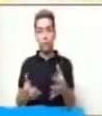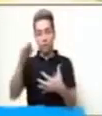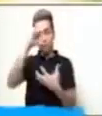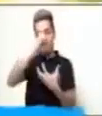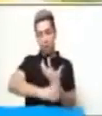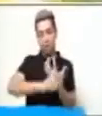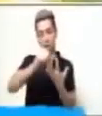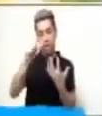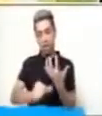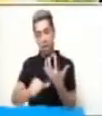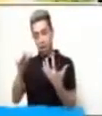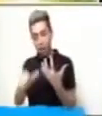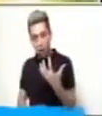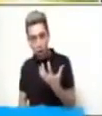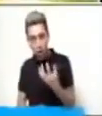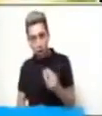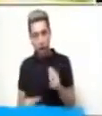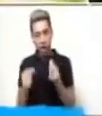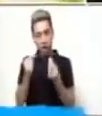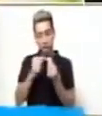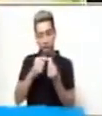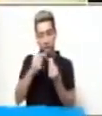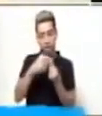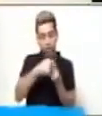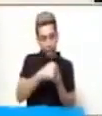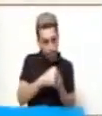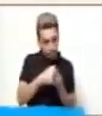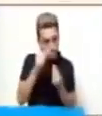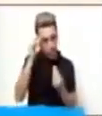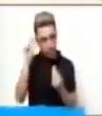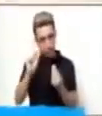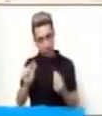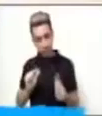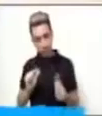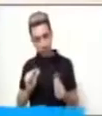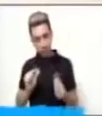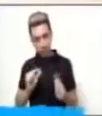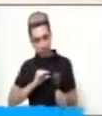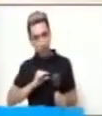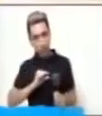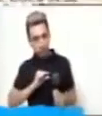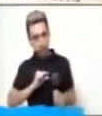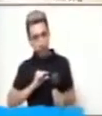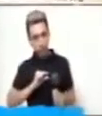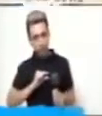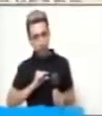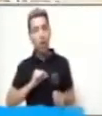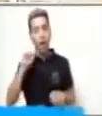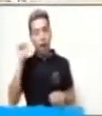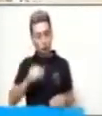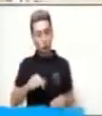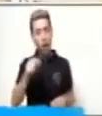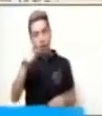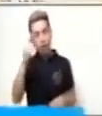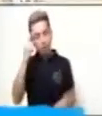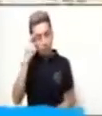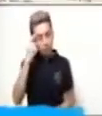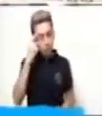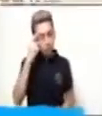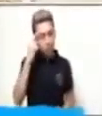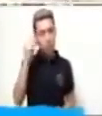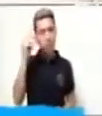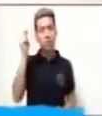fresas, cerezas. Muy bien. Adivinemos entonces de qué se trata este